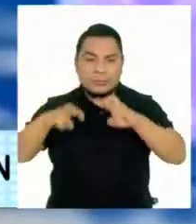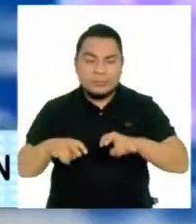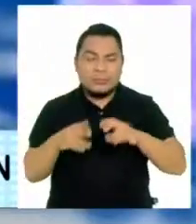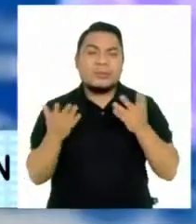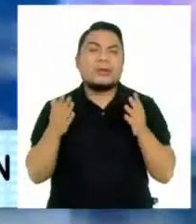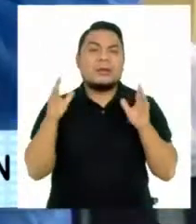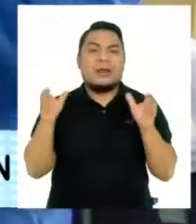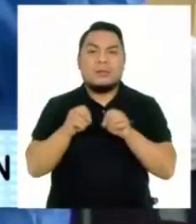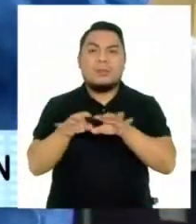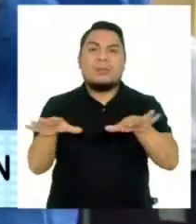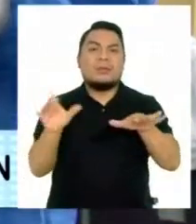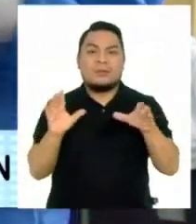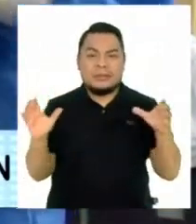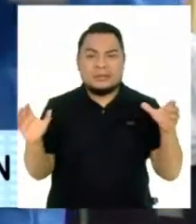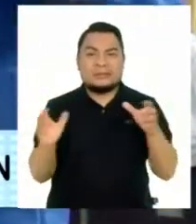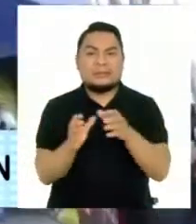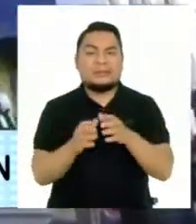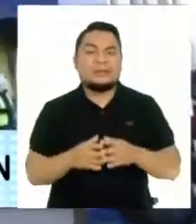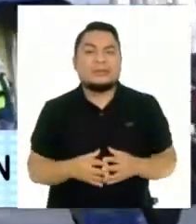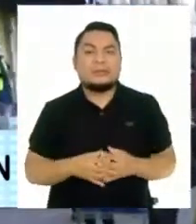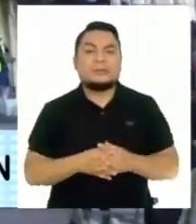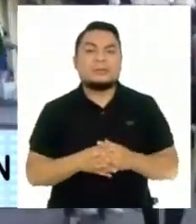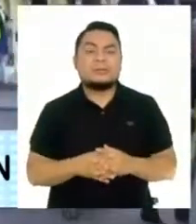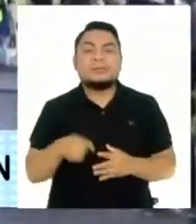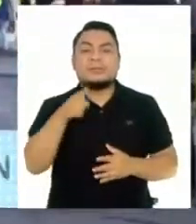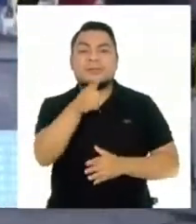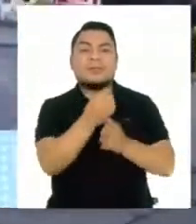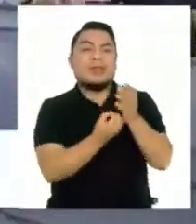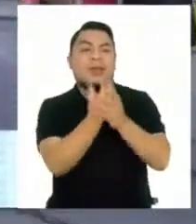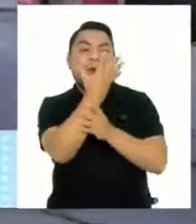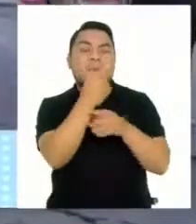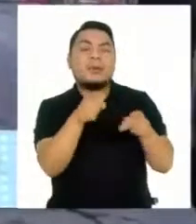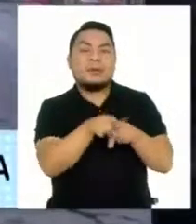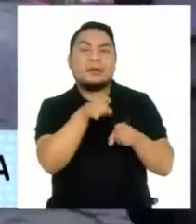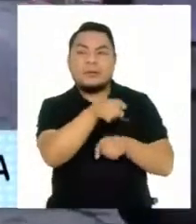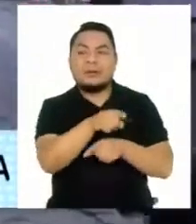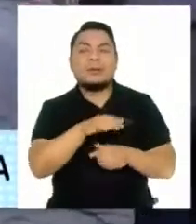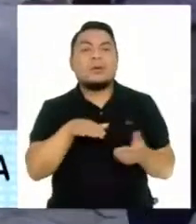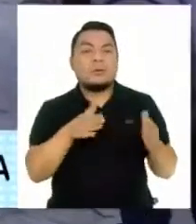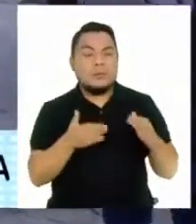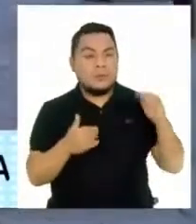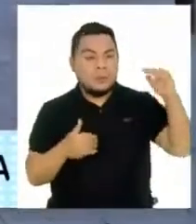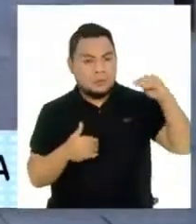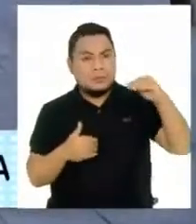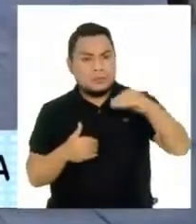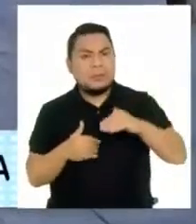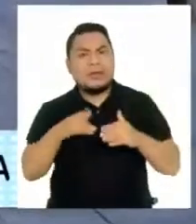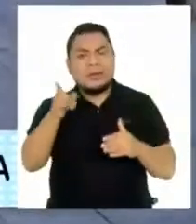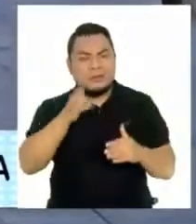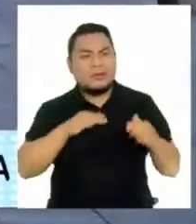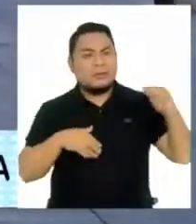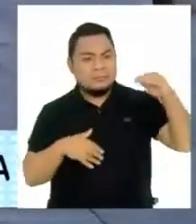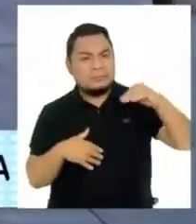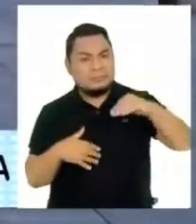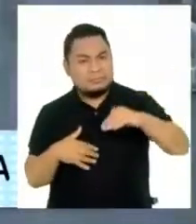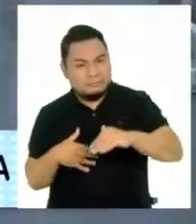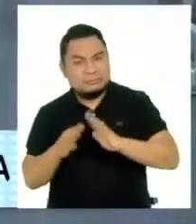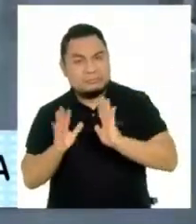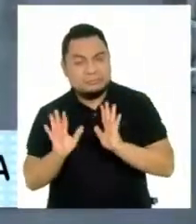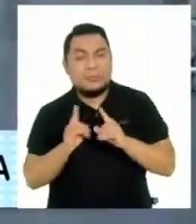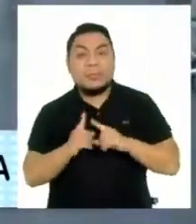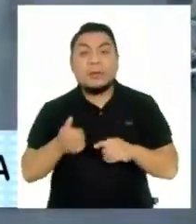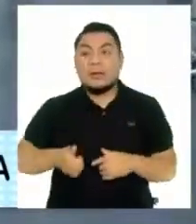de evitar la propagación del virus. En Arequipa, debido al descenso de muertes y contagios por el virus, las